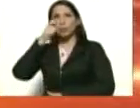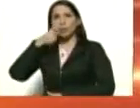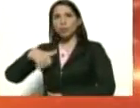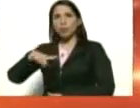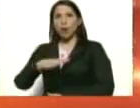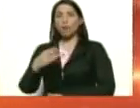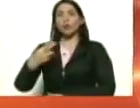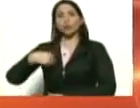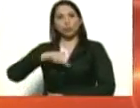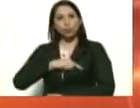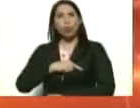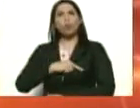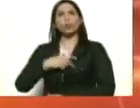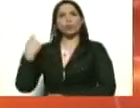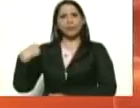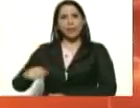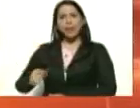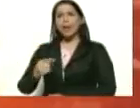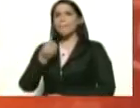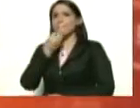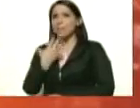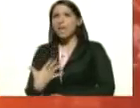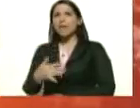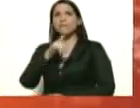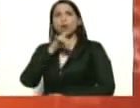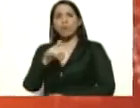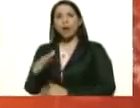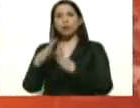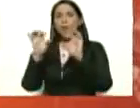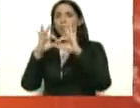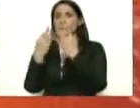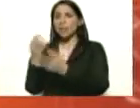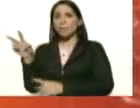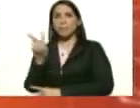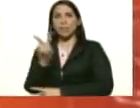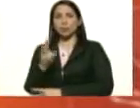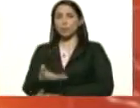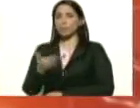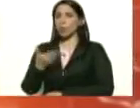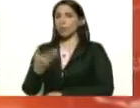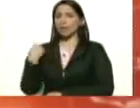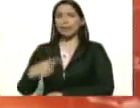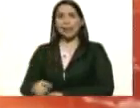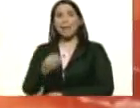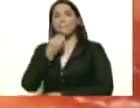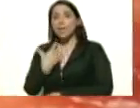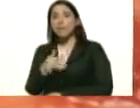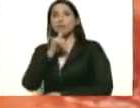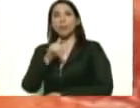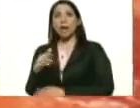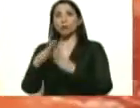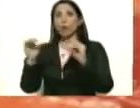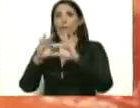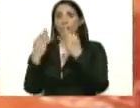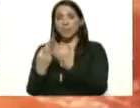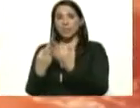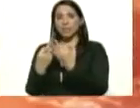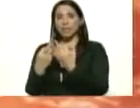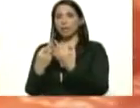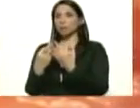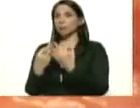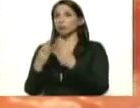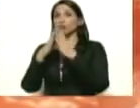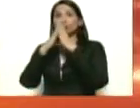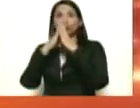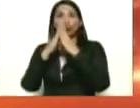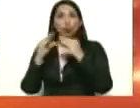bien informado a toda la familia venezolana. muy importante tener bien informado a todas las familias, por todas las vías posibles,